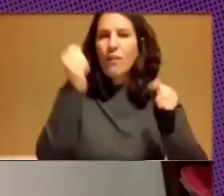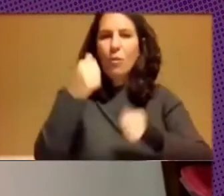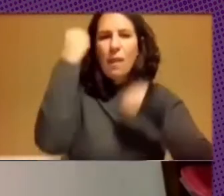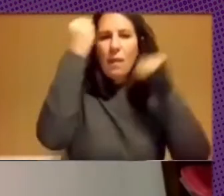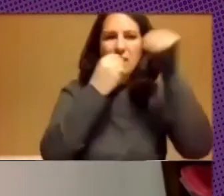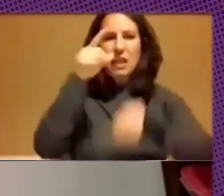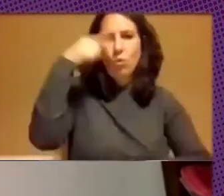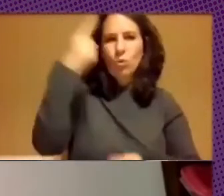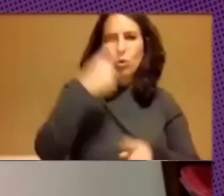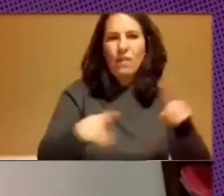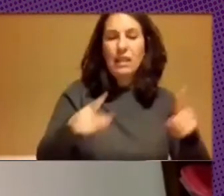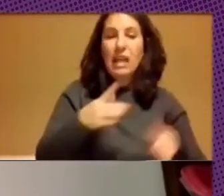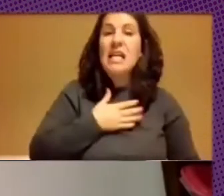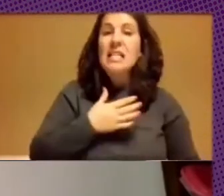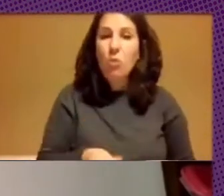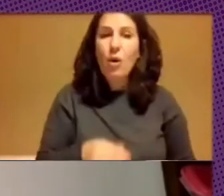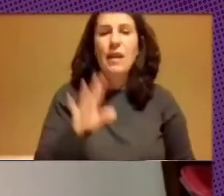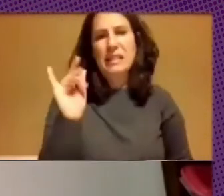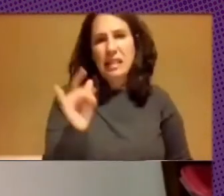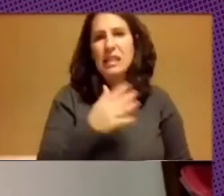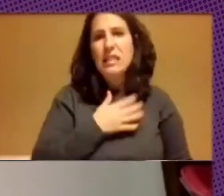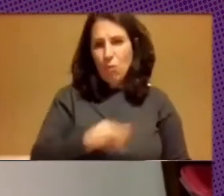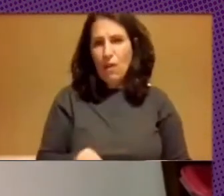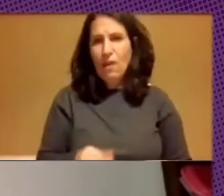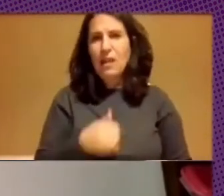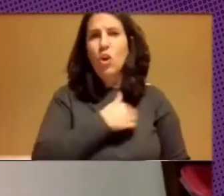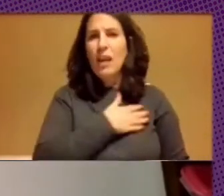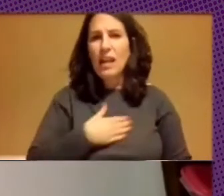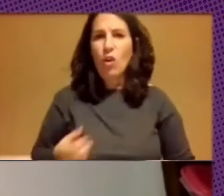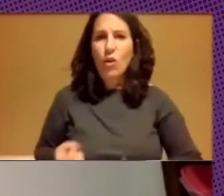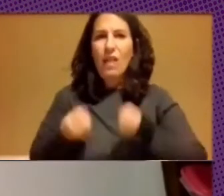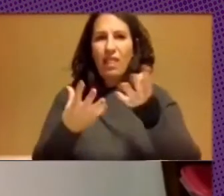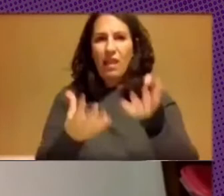¿Sí se puede? Sí se puede. Eso es un poco lo que quería dejar como en claro.